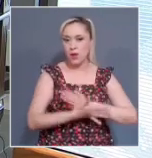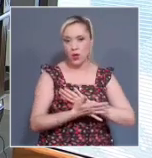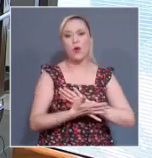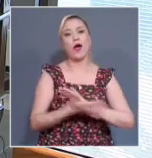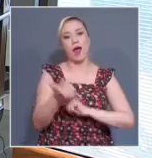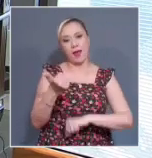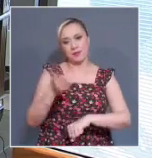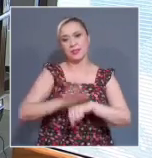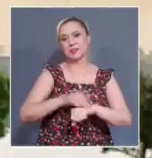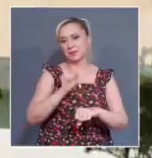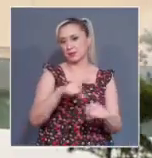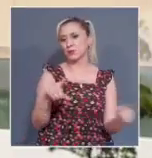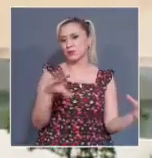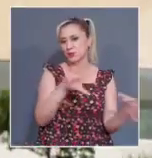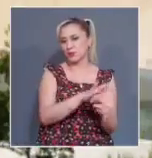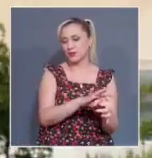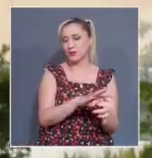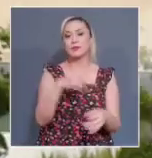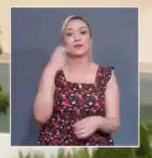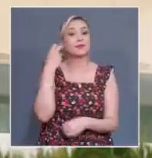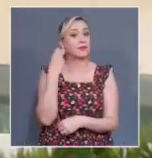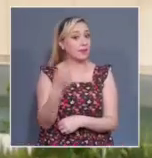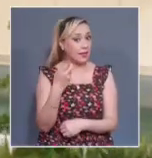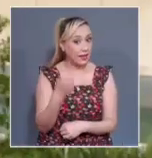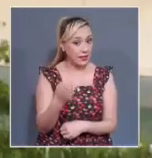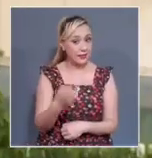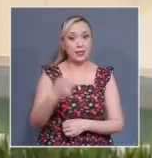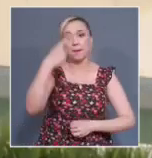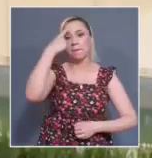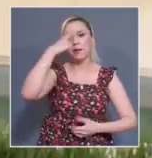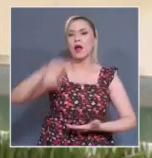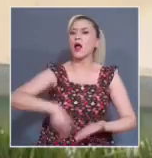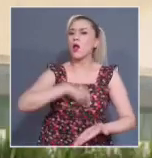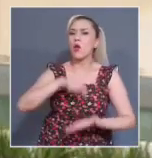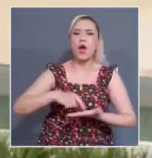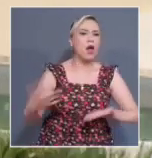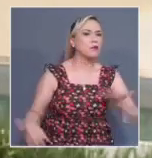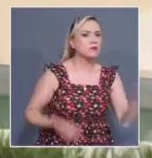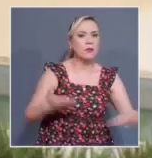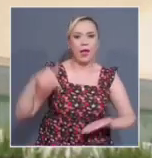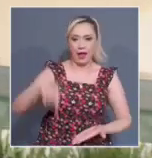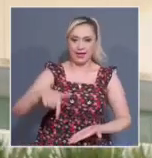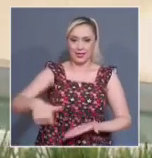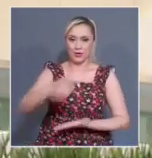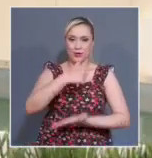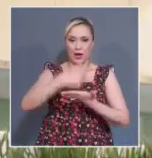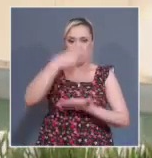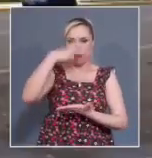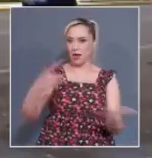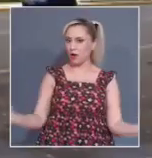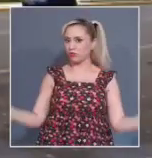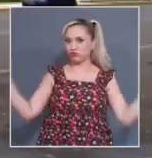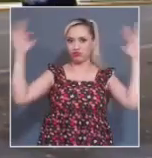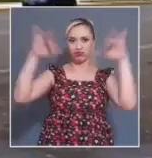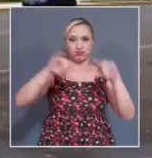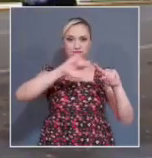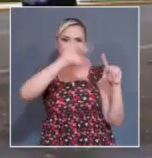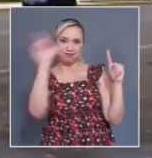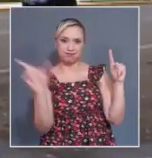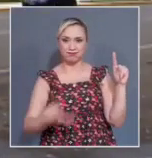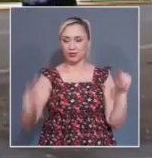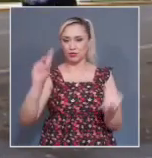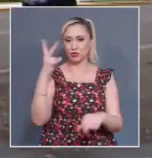Los nuevos órganos jurisdiccionales tendrán su residencia en la Ciudad de México y jurisdicción territorial en toda la República.